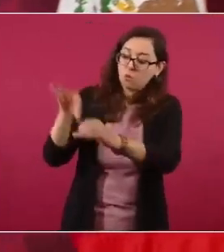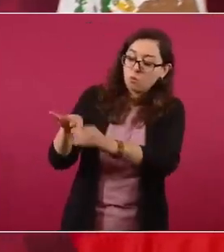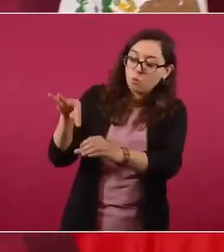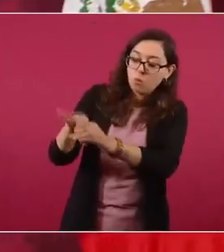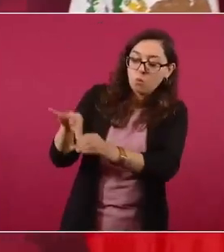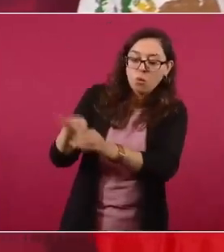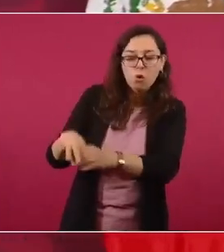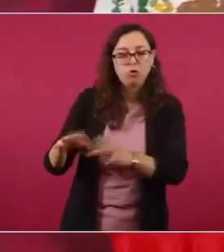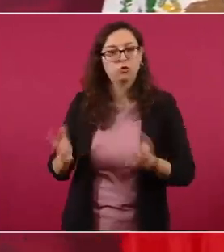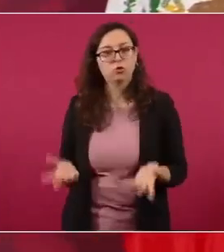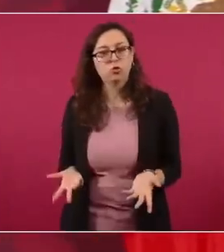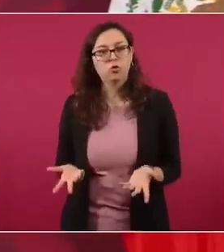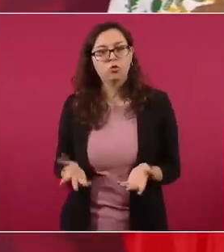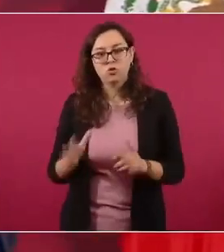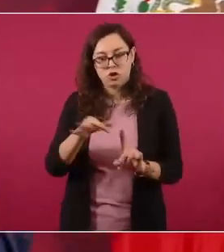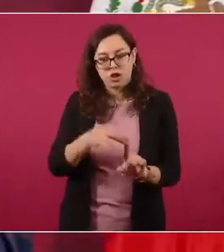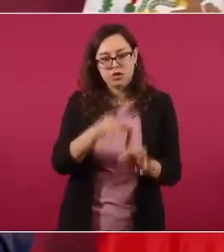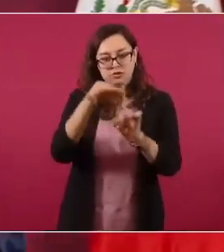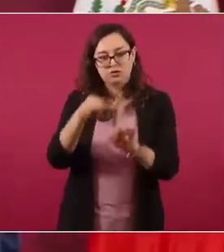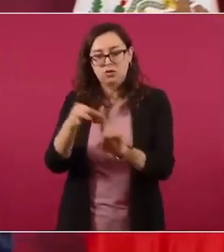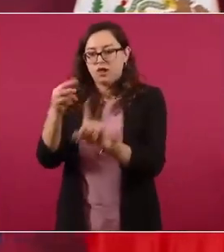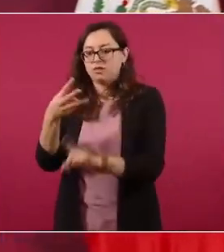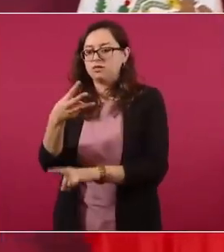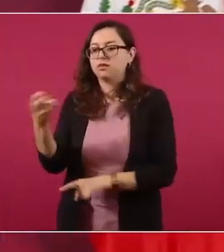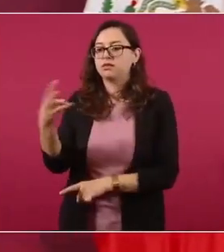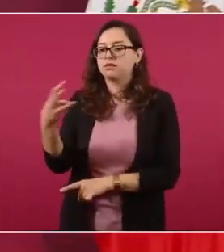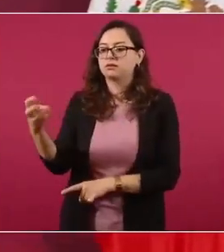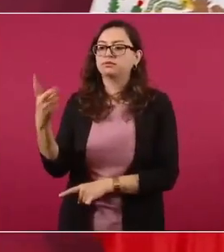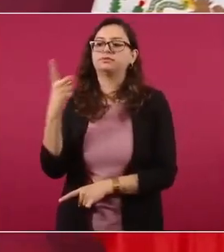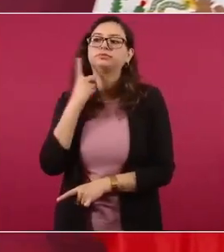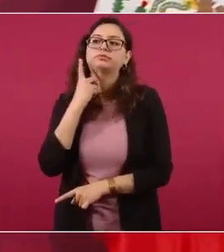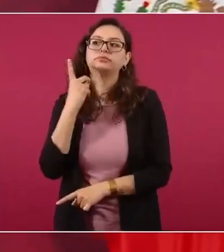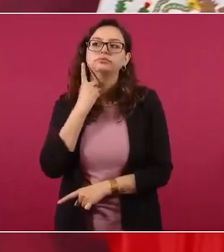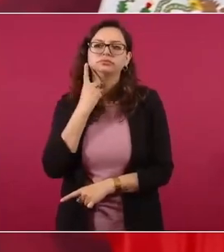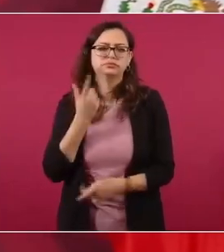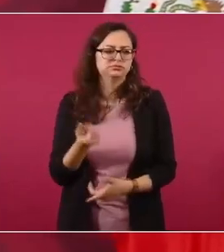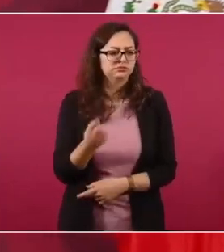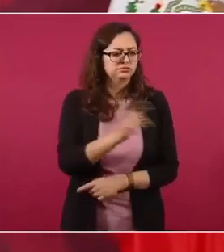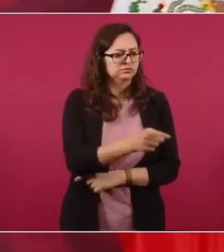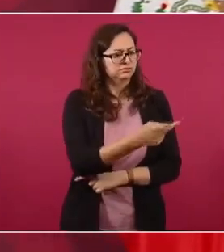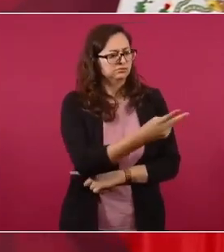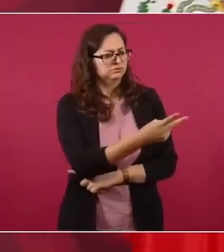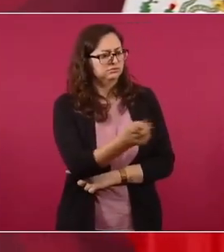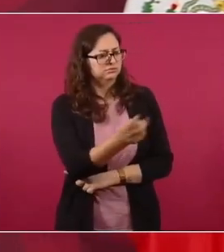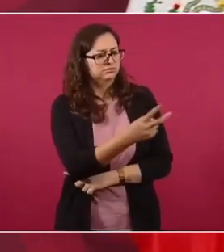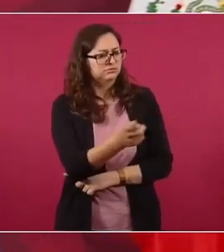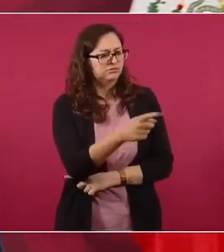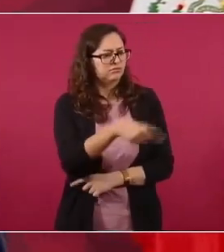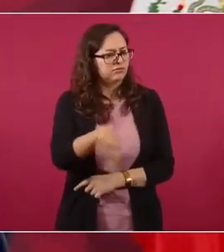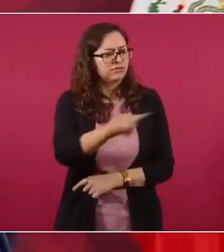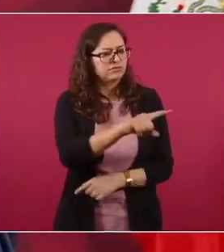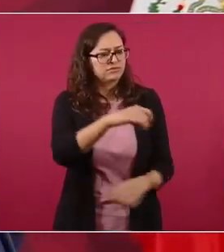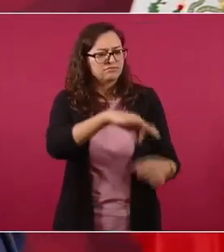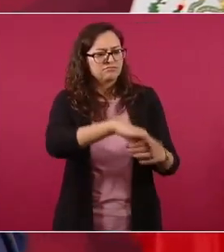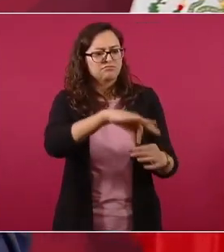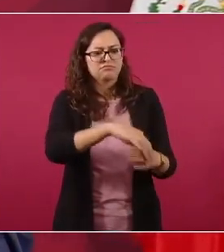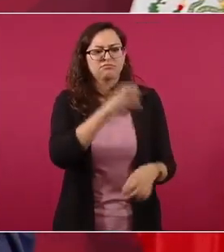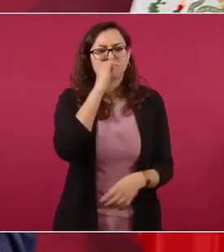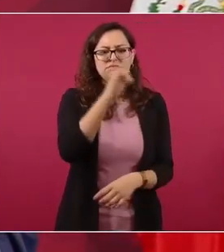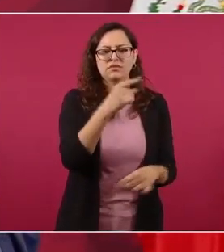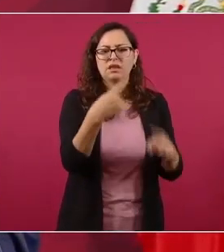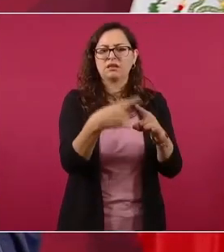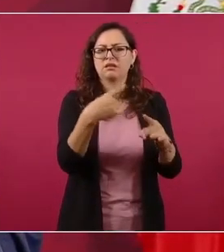achichincle del dirigente del partido o el familiar del dirigente del partido